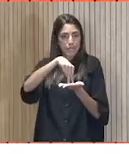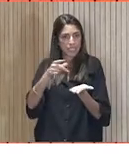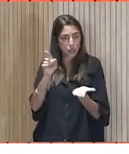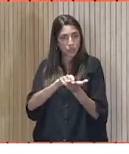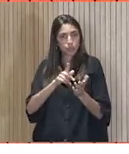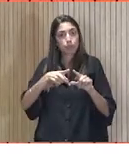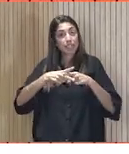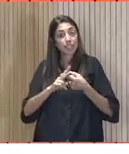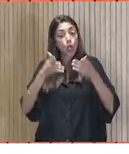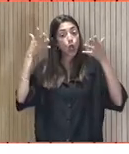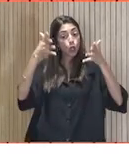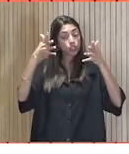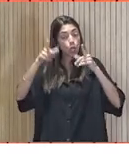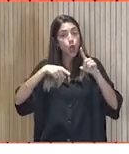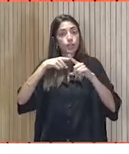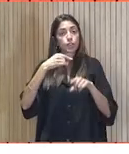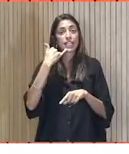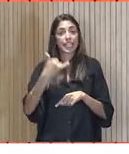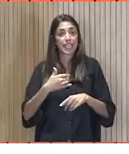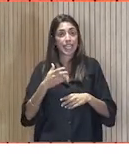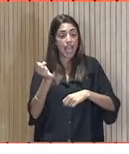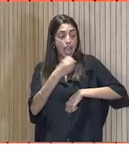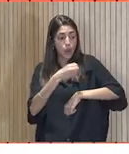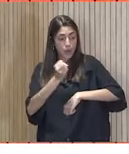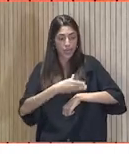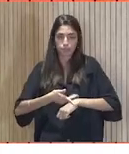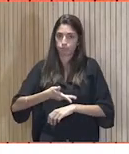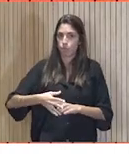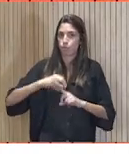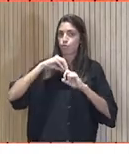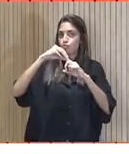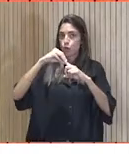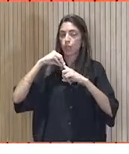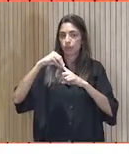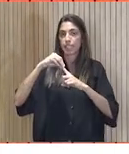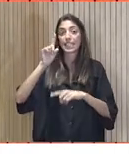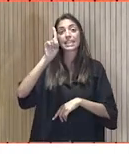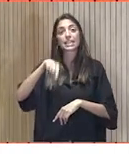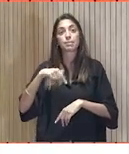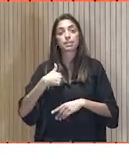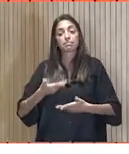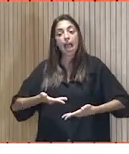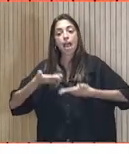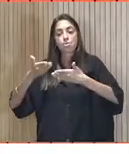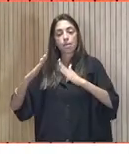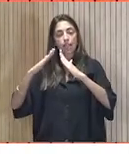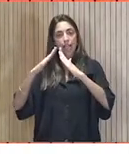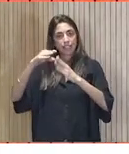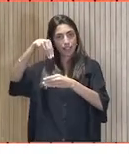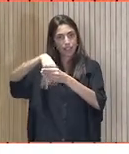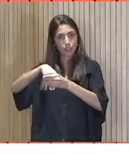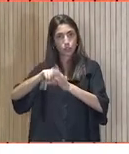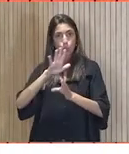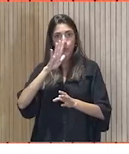consejos para ahorrar energía, fundamental, y luego también les ayudamos en sus propios hogares. Hay gente que